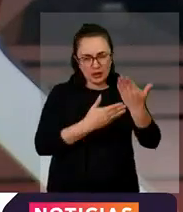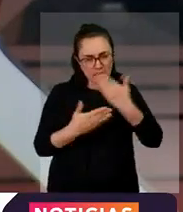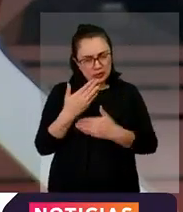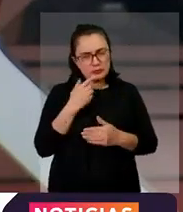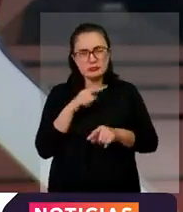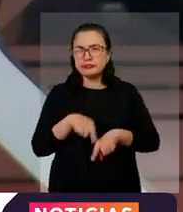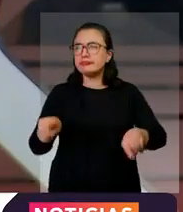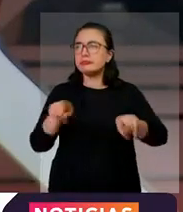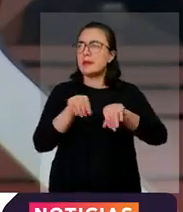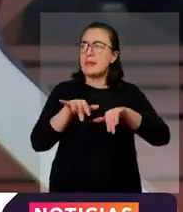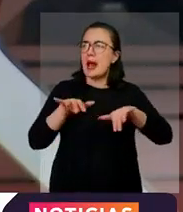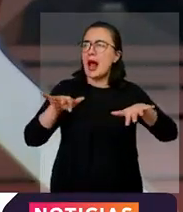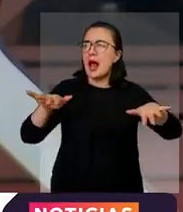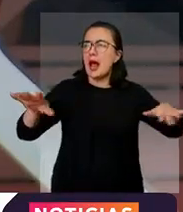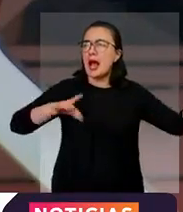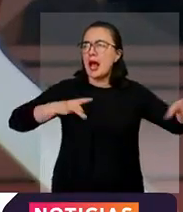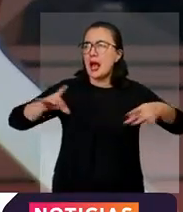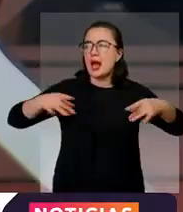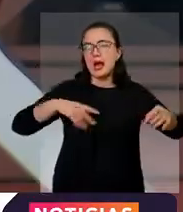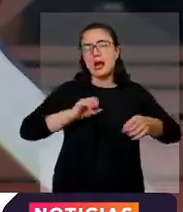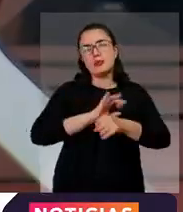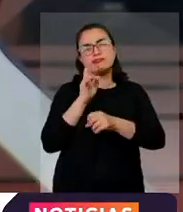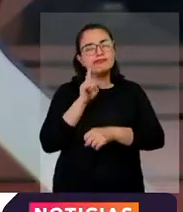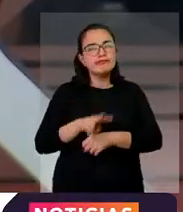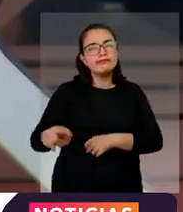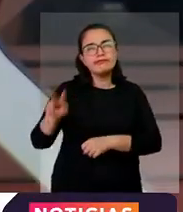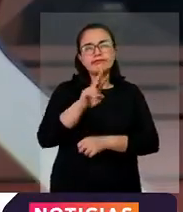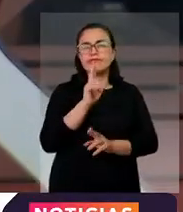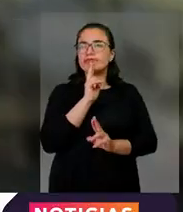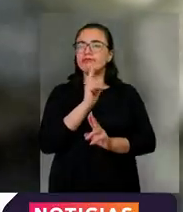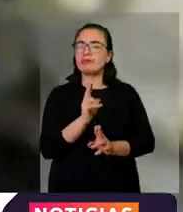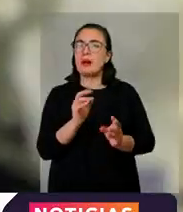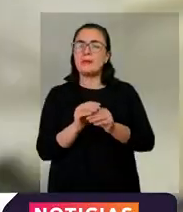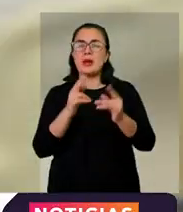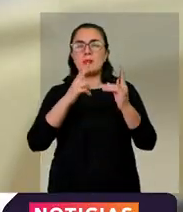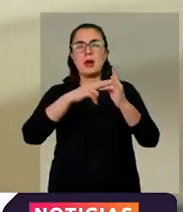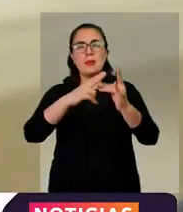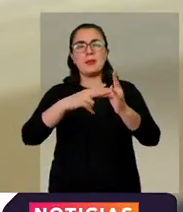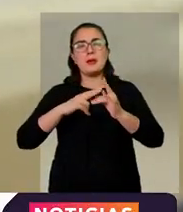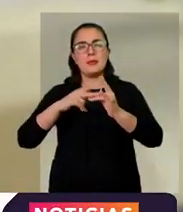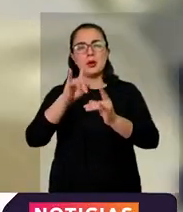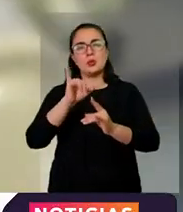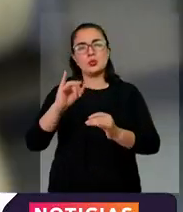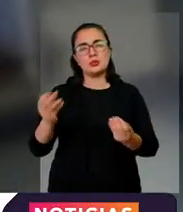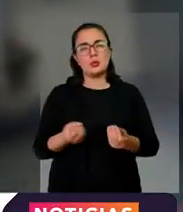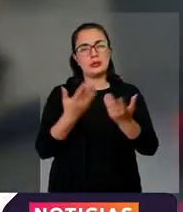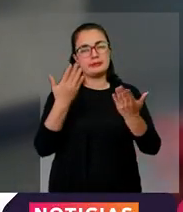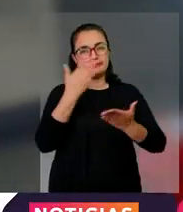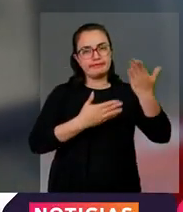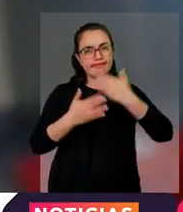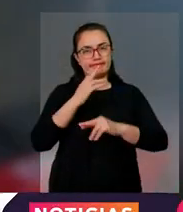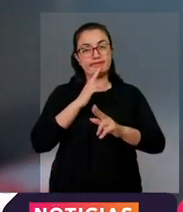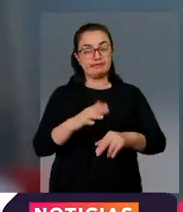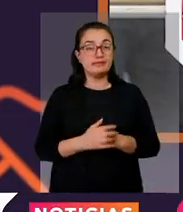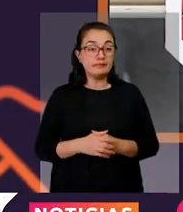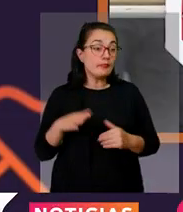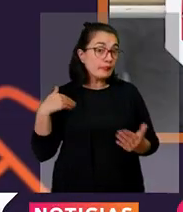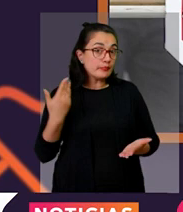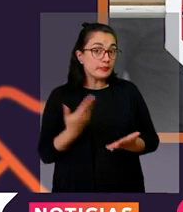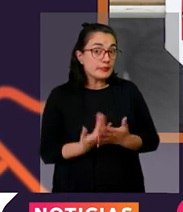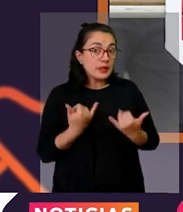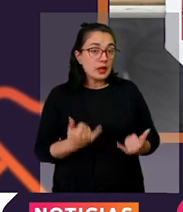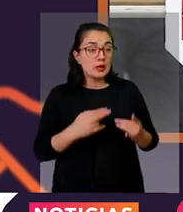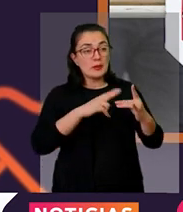contagios de COVID-19 y además la ocupación hospitalaria. Hasta el momento el comportamiento hospitalario es estable,